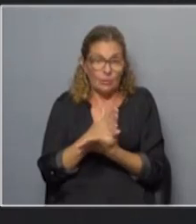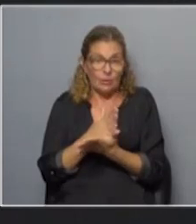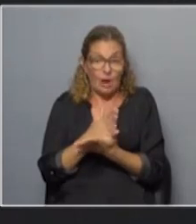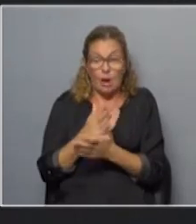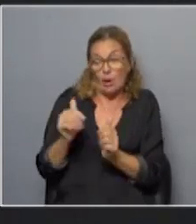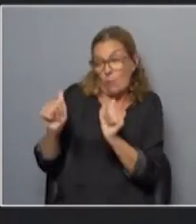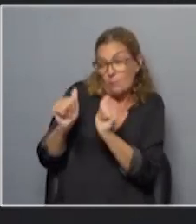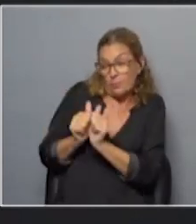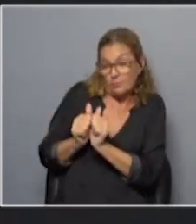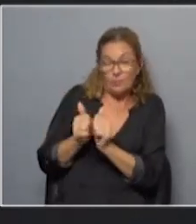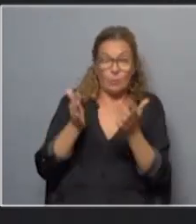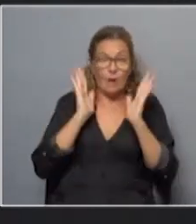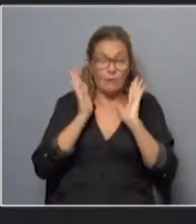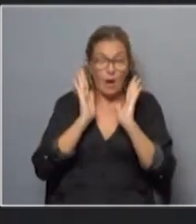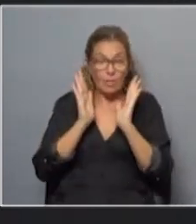defensor,